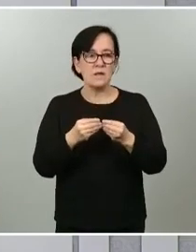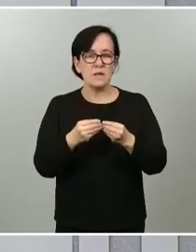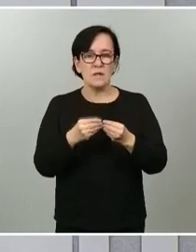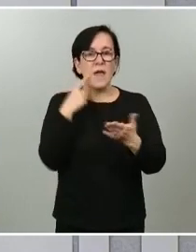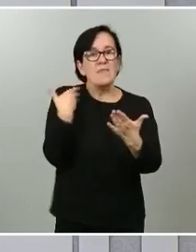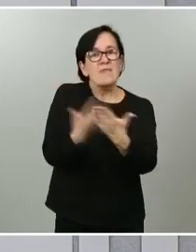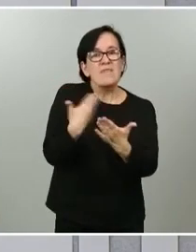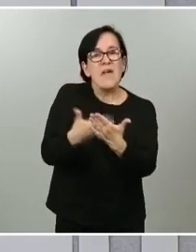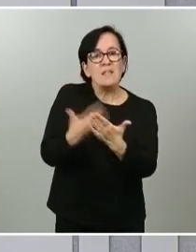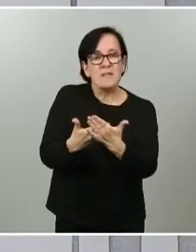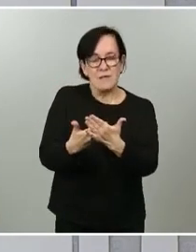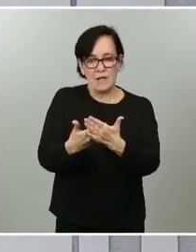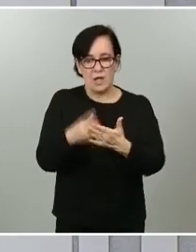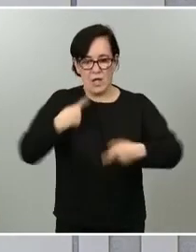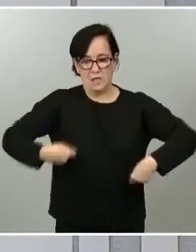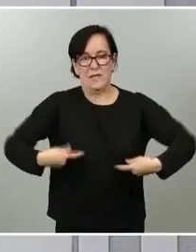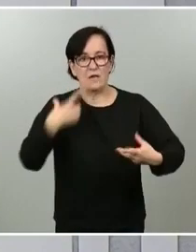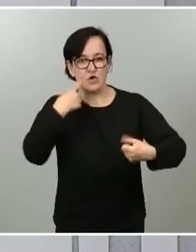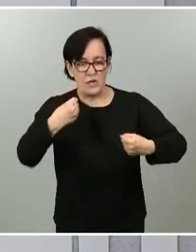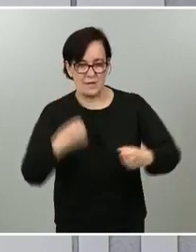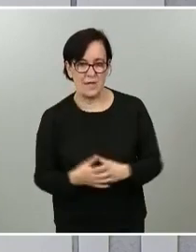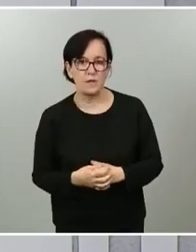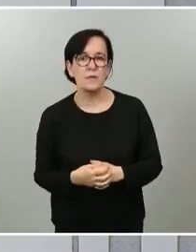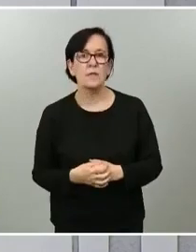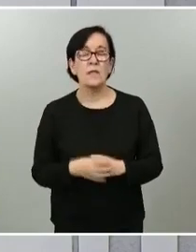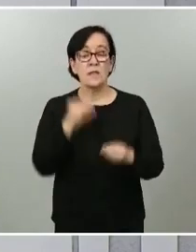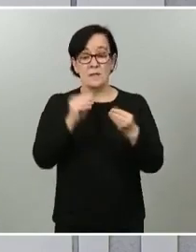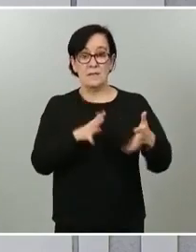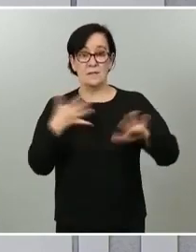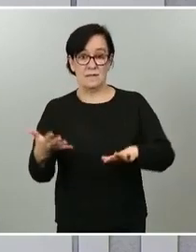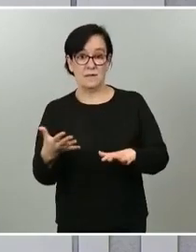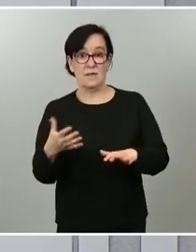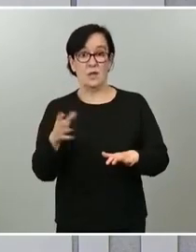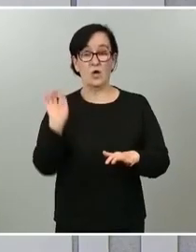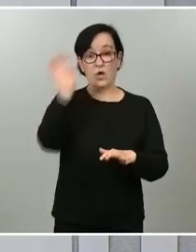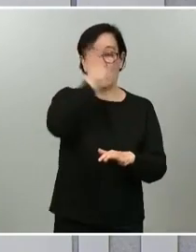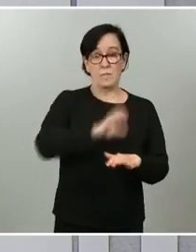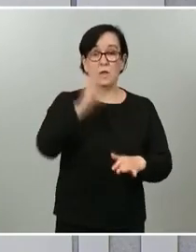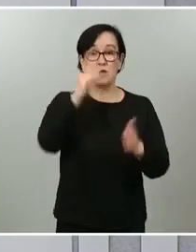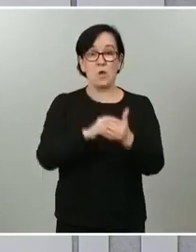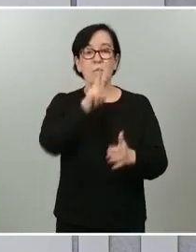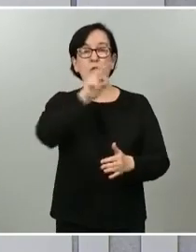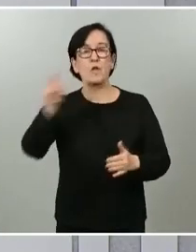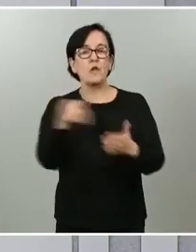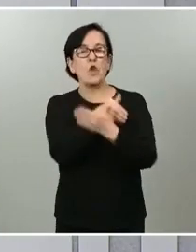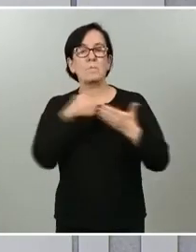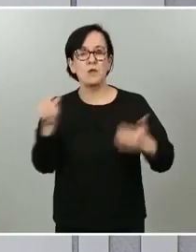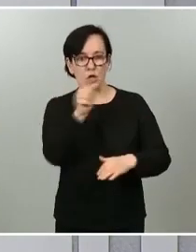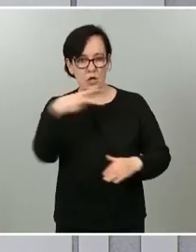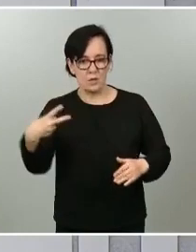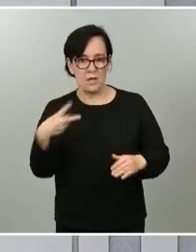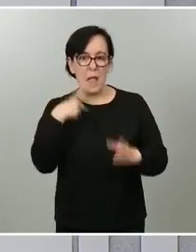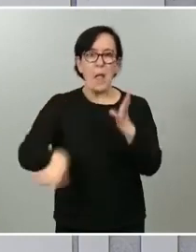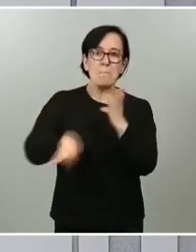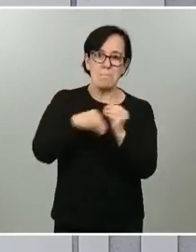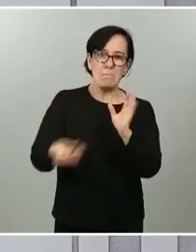de ese mismo gasto sanitario. Esto se traduce en que las comunidades disponen de 3.200 millones de euros adicionales para